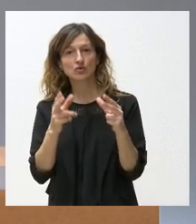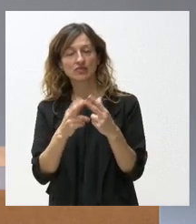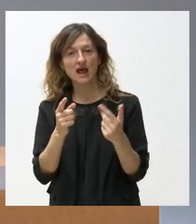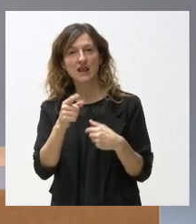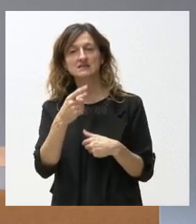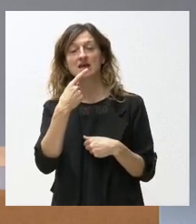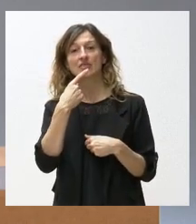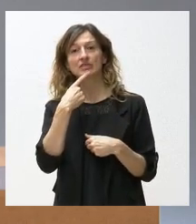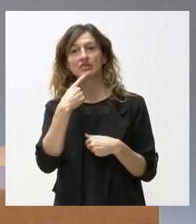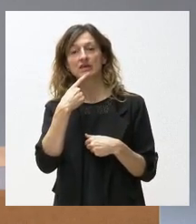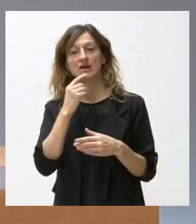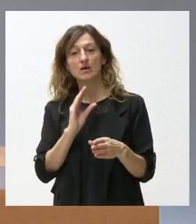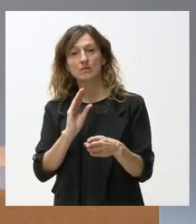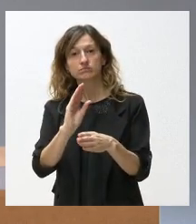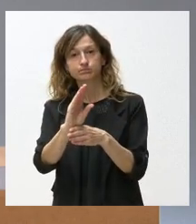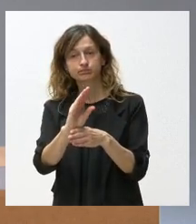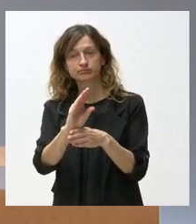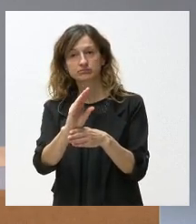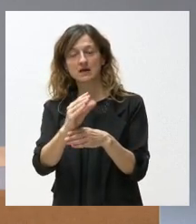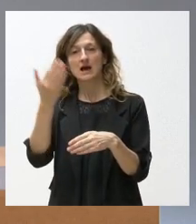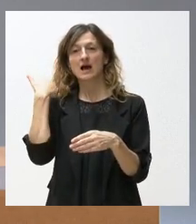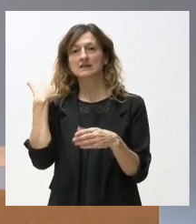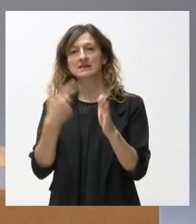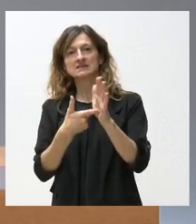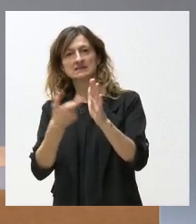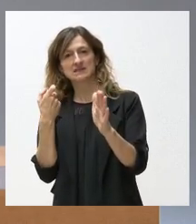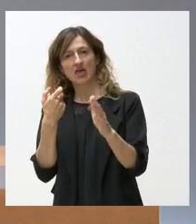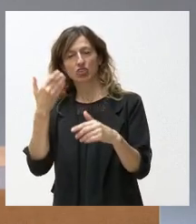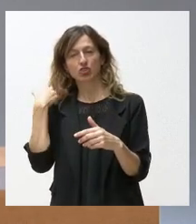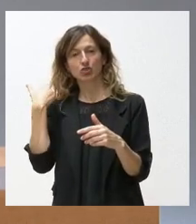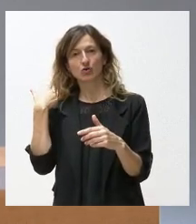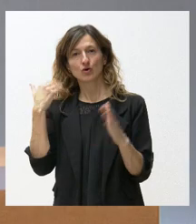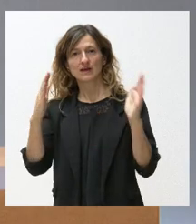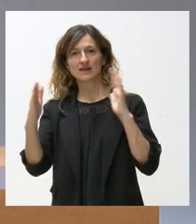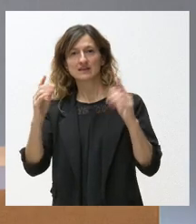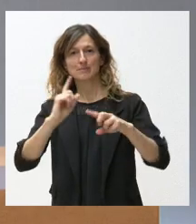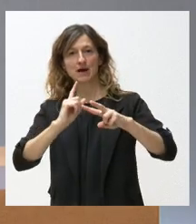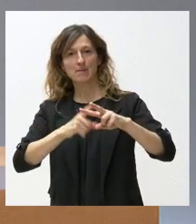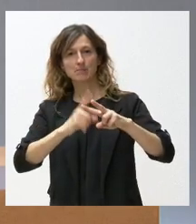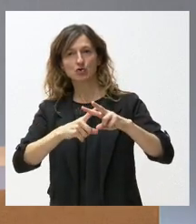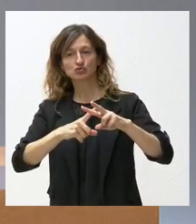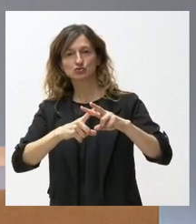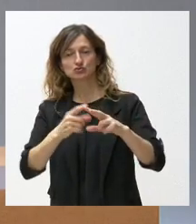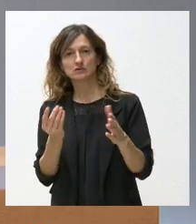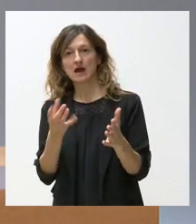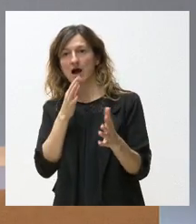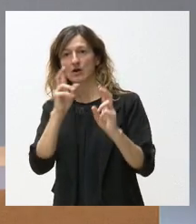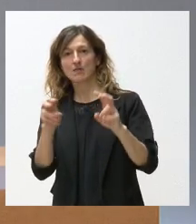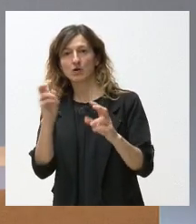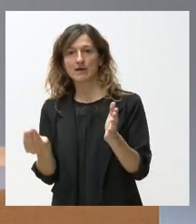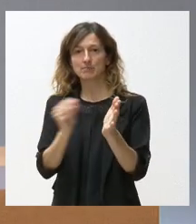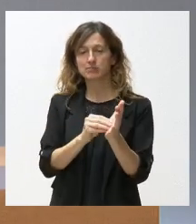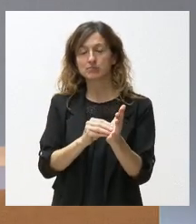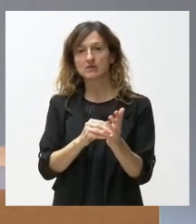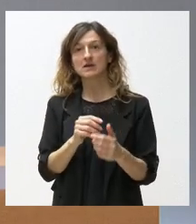una partida de las que se perdió o se retiró durante la anterior etapa de boxeo en la consejería. Y ya por último, ya termino.